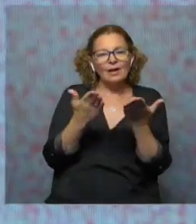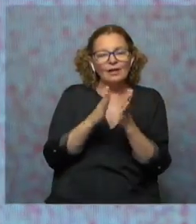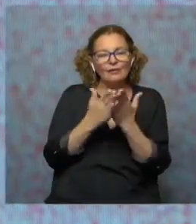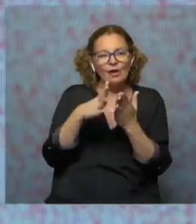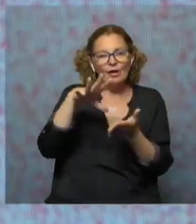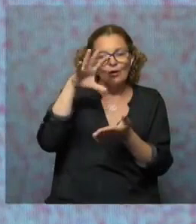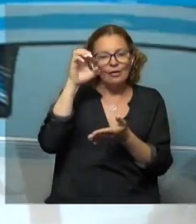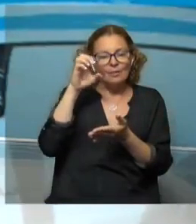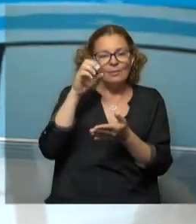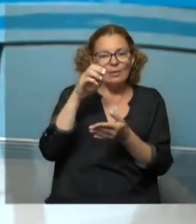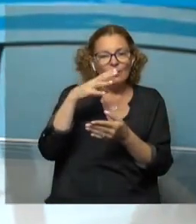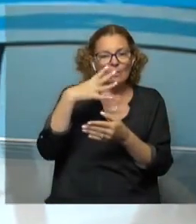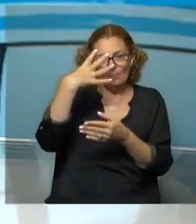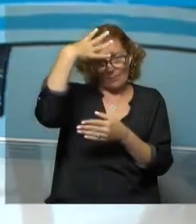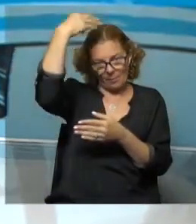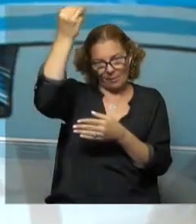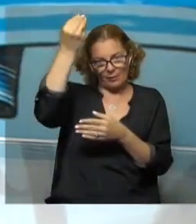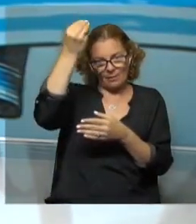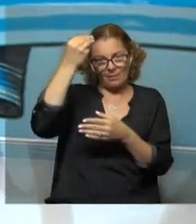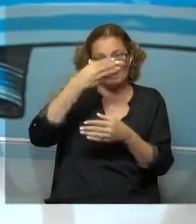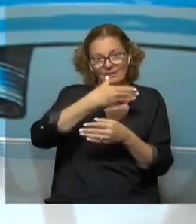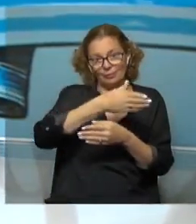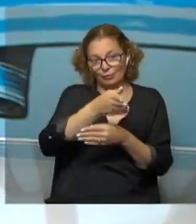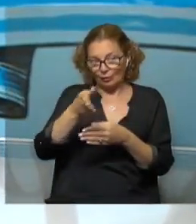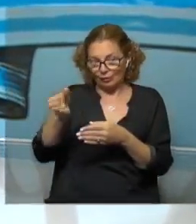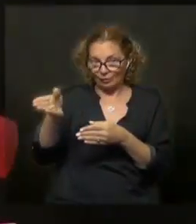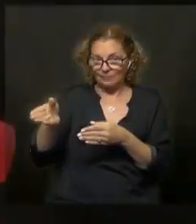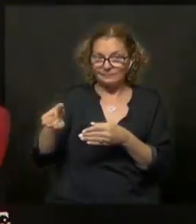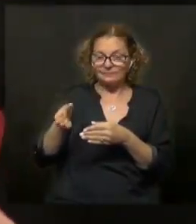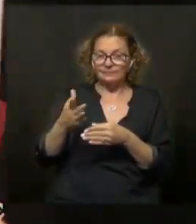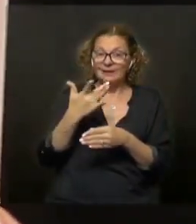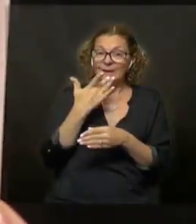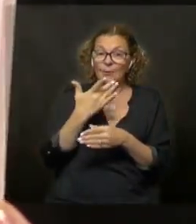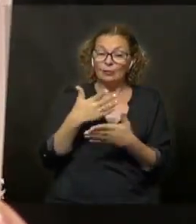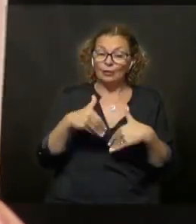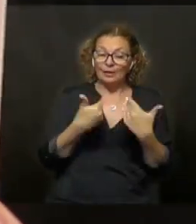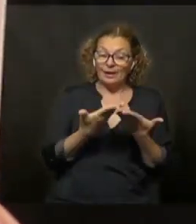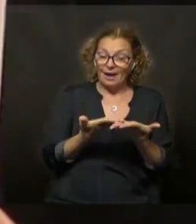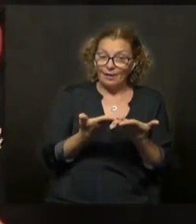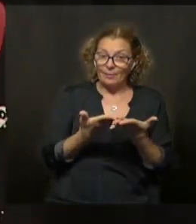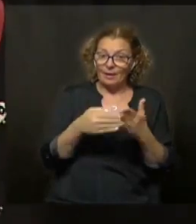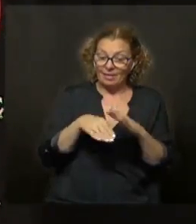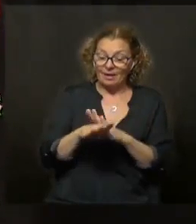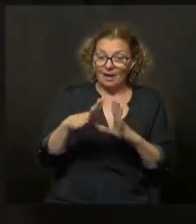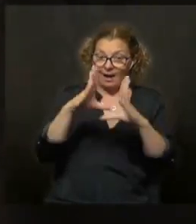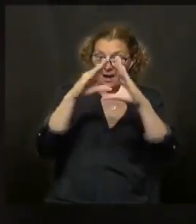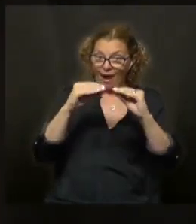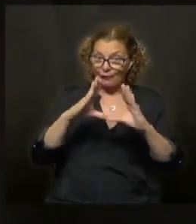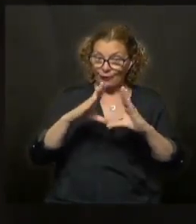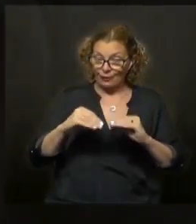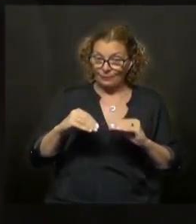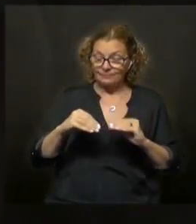Recordamos que, bueno, Papá Noel va a pasar por todas las librerías, así que es un hermoso regalo para dejar en el arbolito.